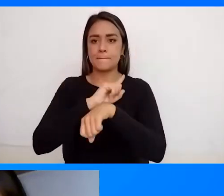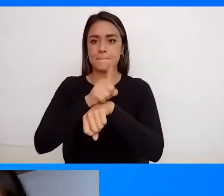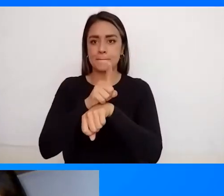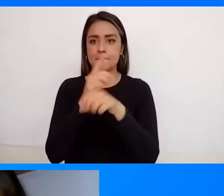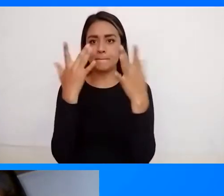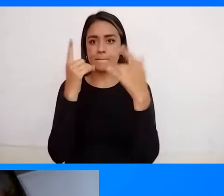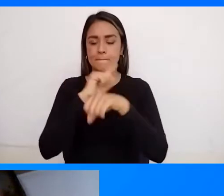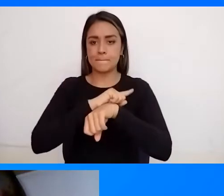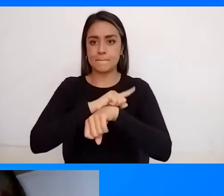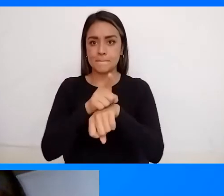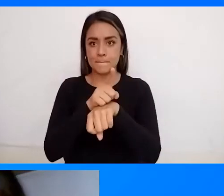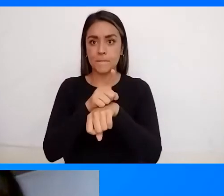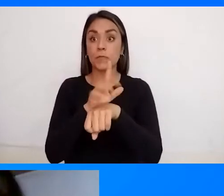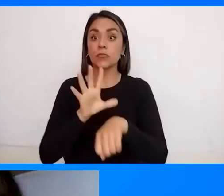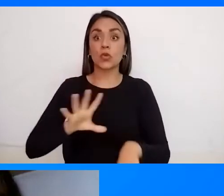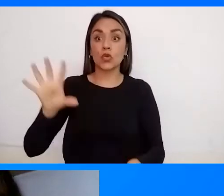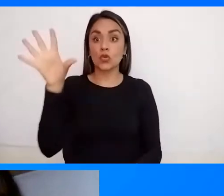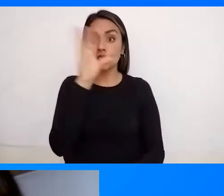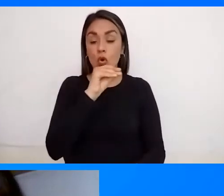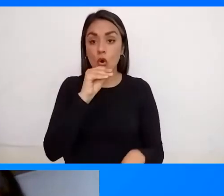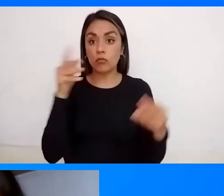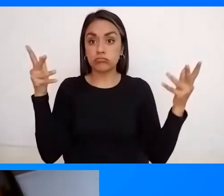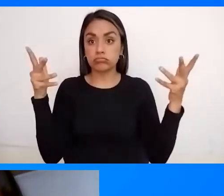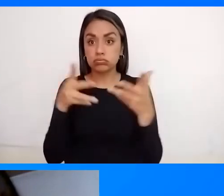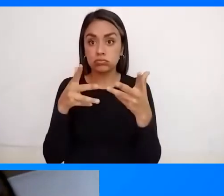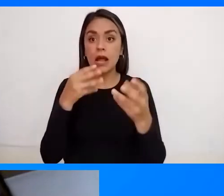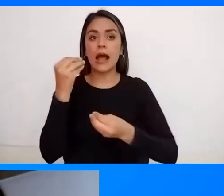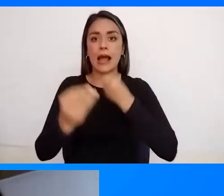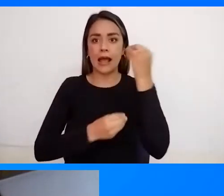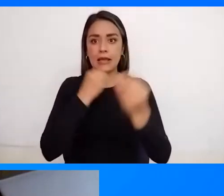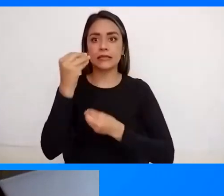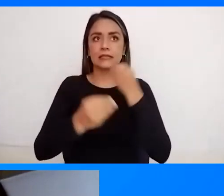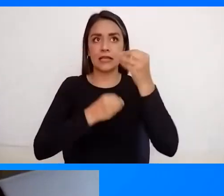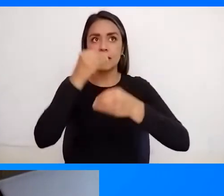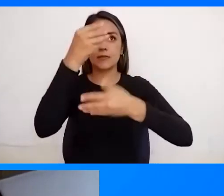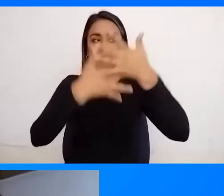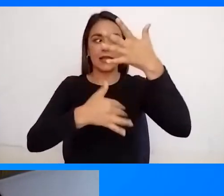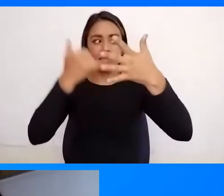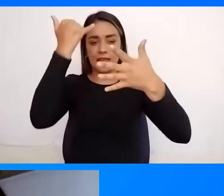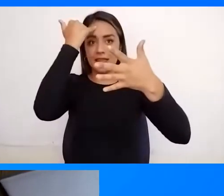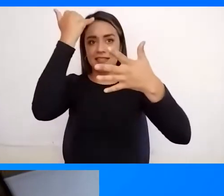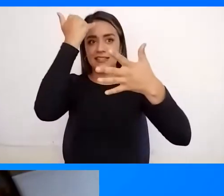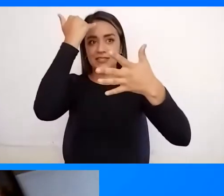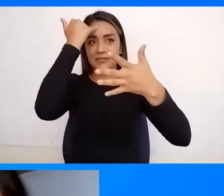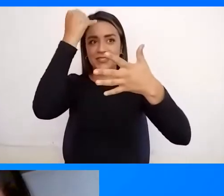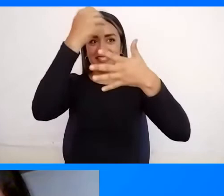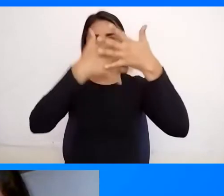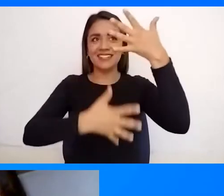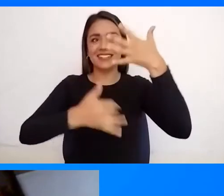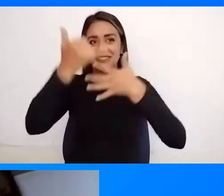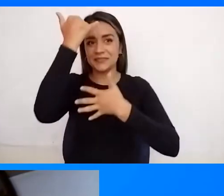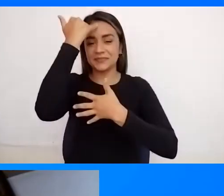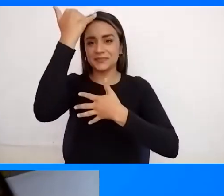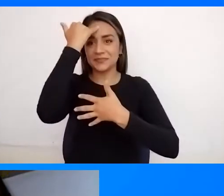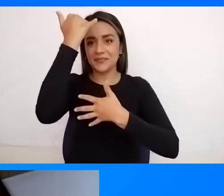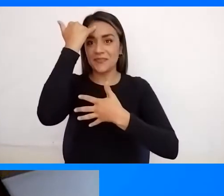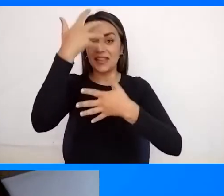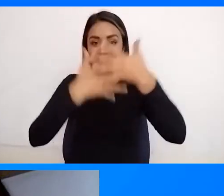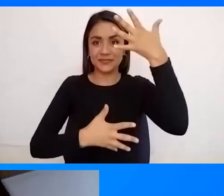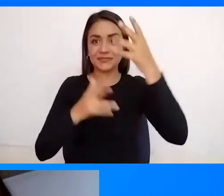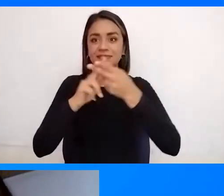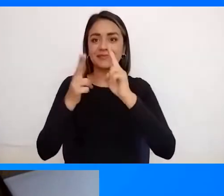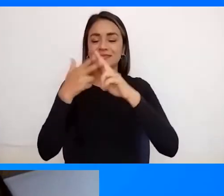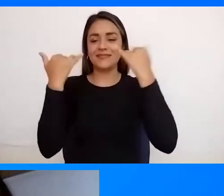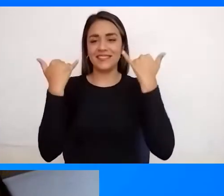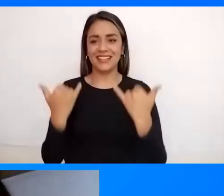A que entre todos Hagamos una lluvia de ideas ¿Qué esperan de esta cátedra del día